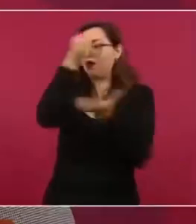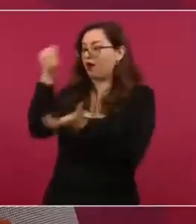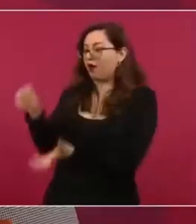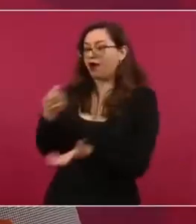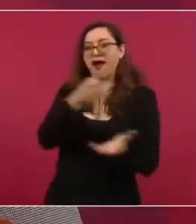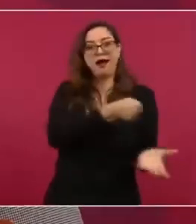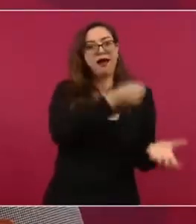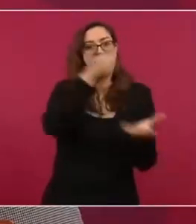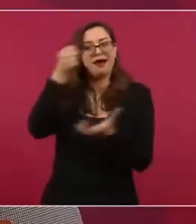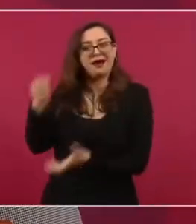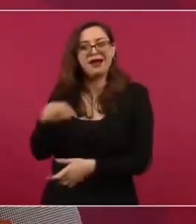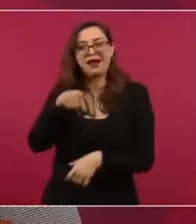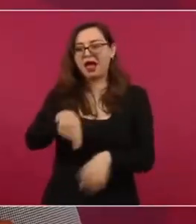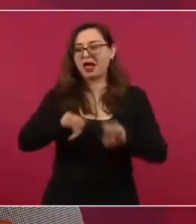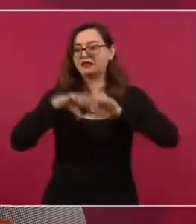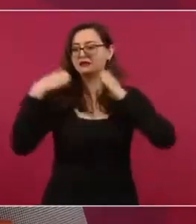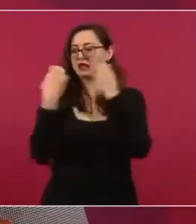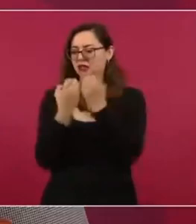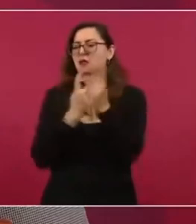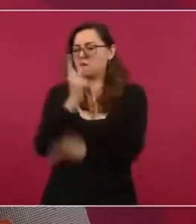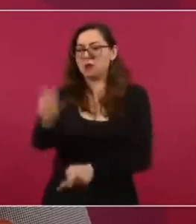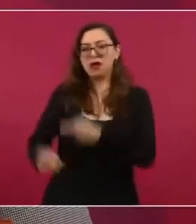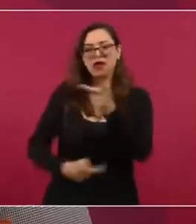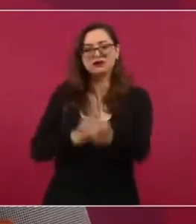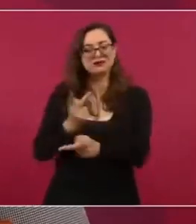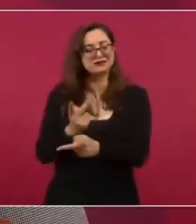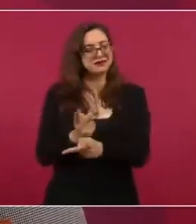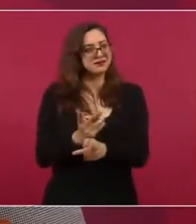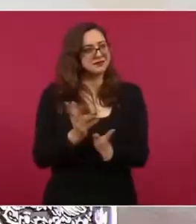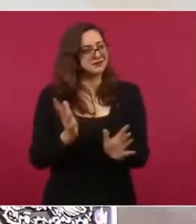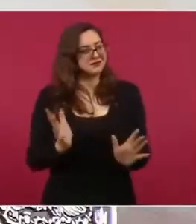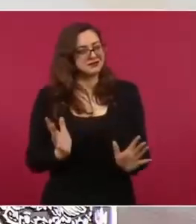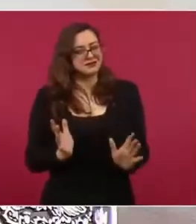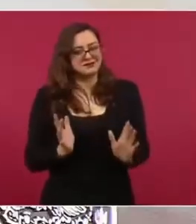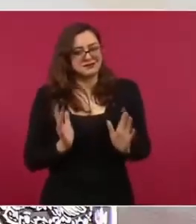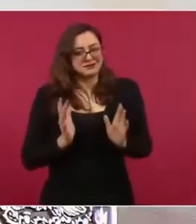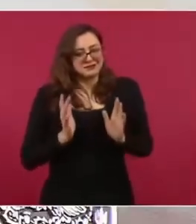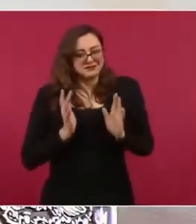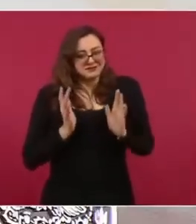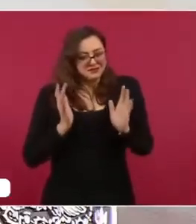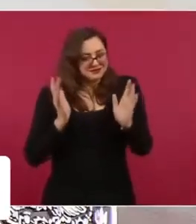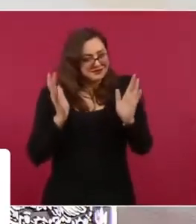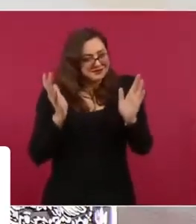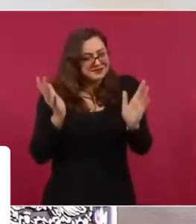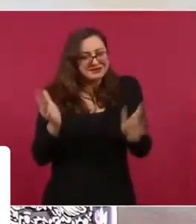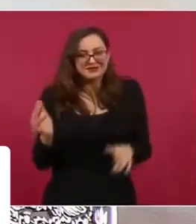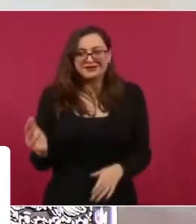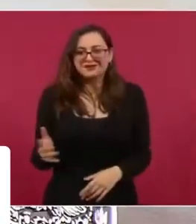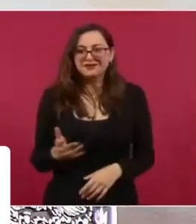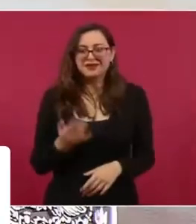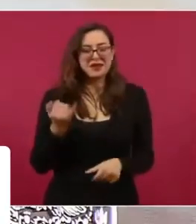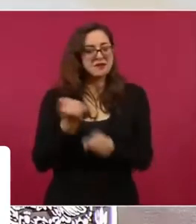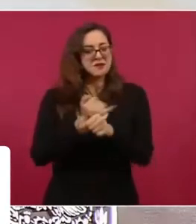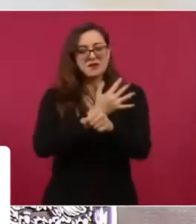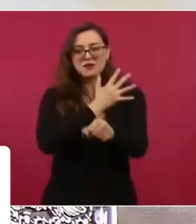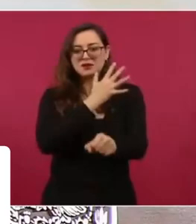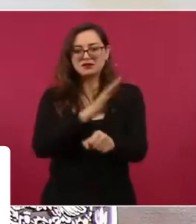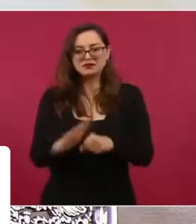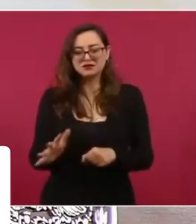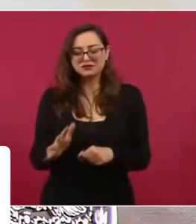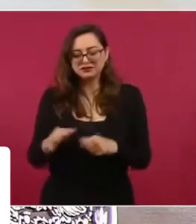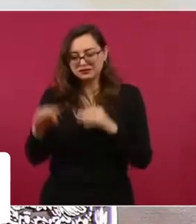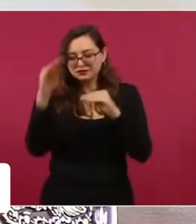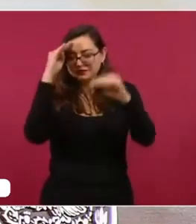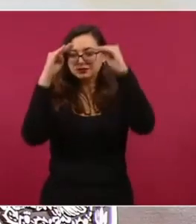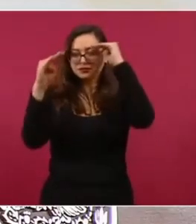llevar a cabo sus actividades. Y me llama mucho la atención, porque antes de hacer esta separación todos